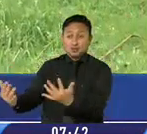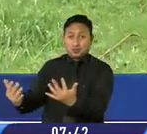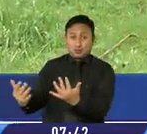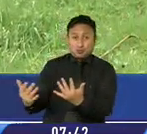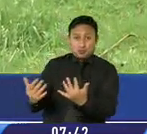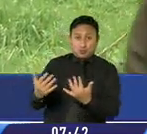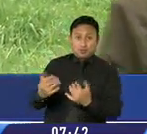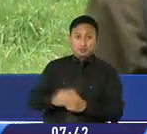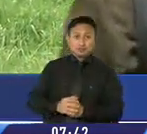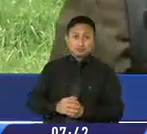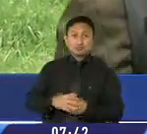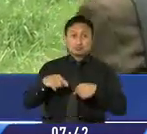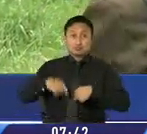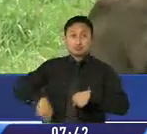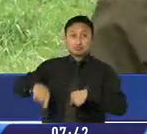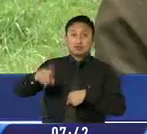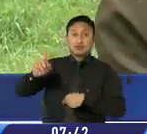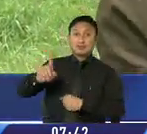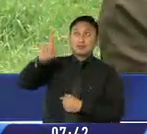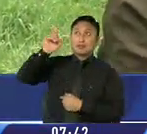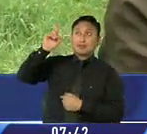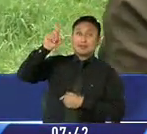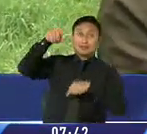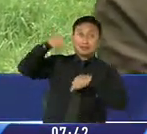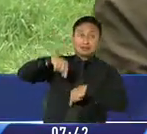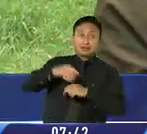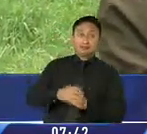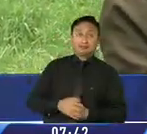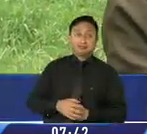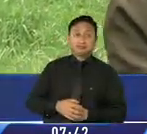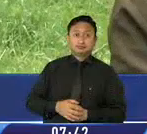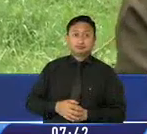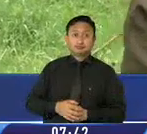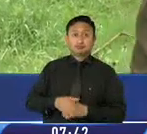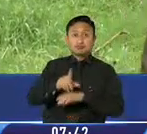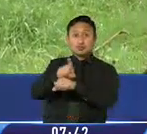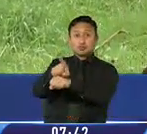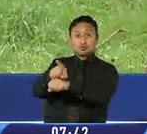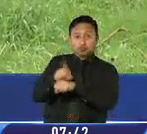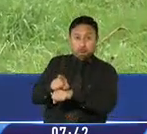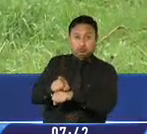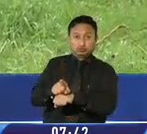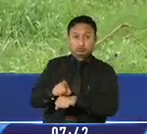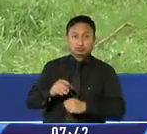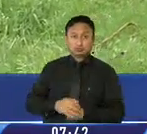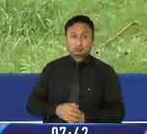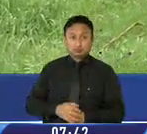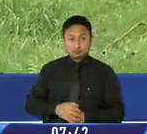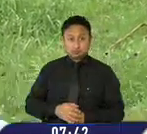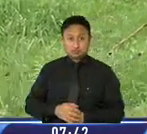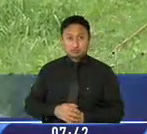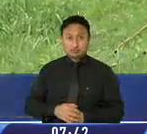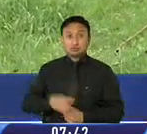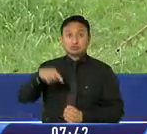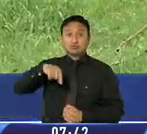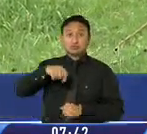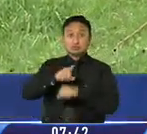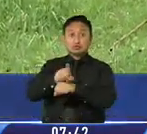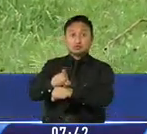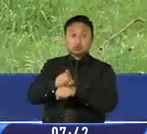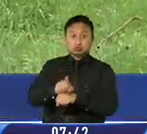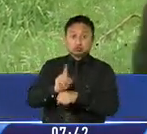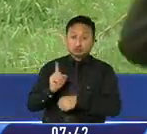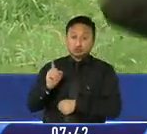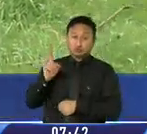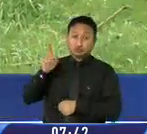cuentan que cuando dispararon desde acá abajo del panecillo, los cañones, los proyectiles no